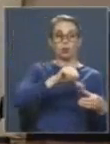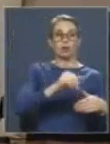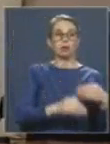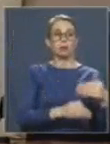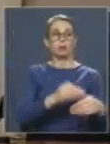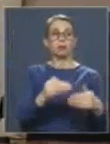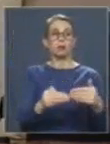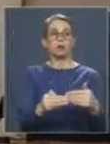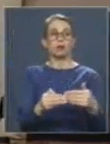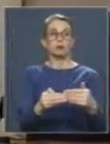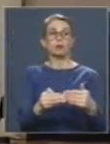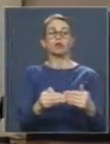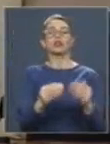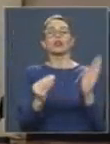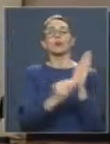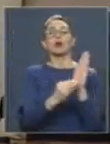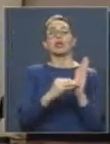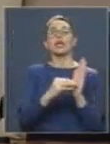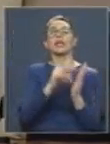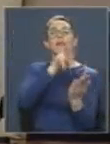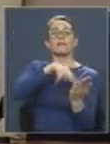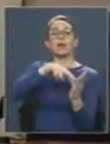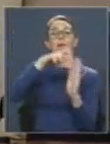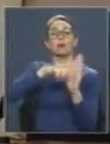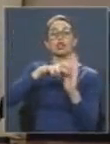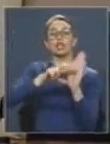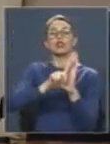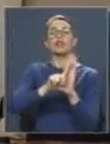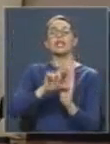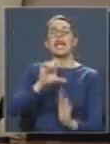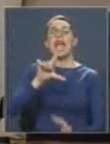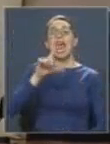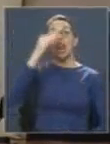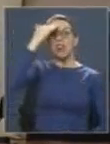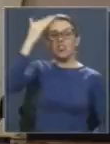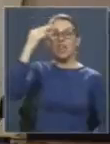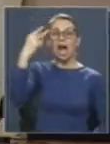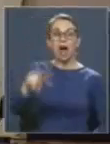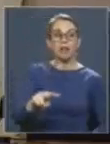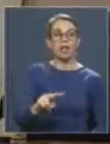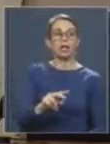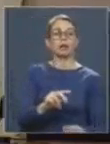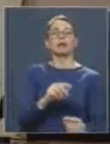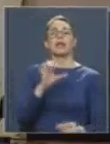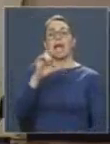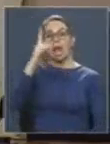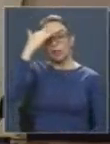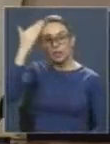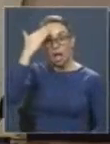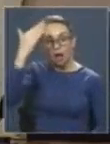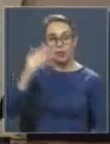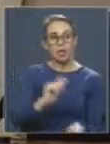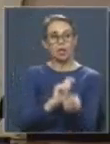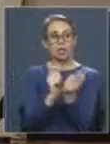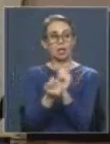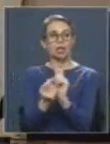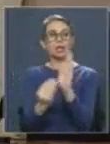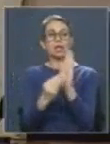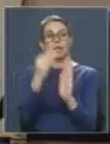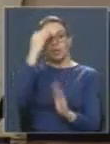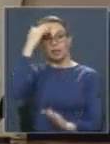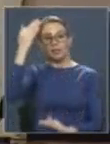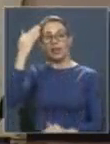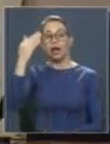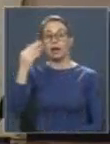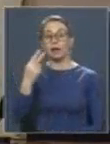de El Día D, prestándose para cualquier distorsión, como por ejemplo llegar a instalar El Día del